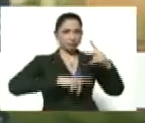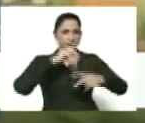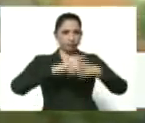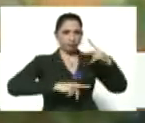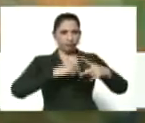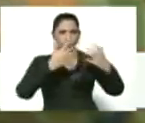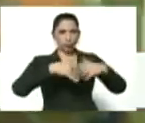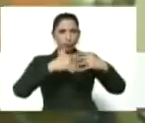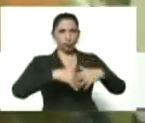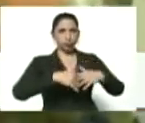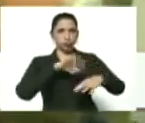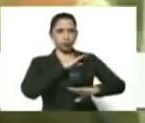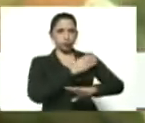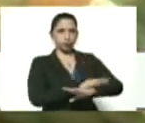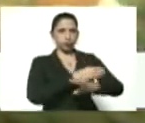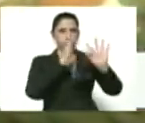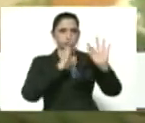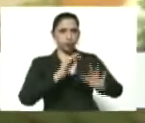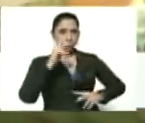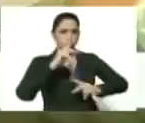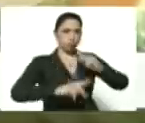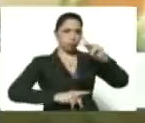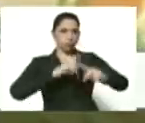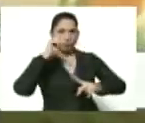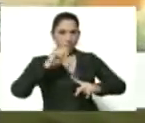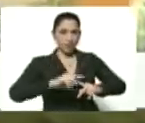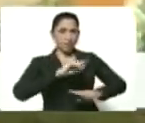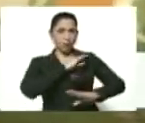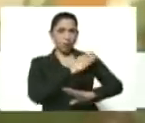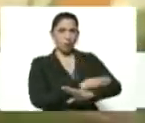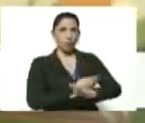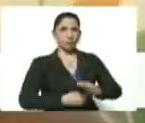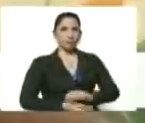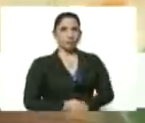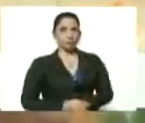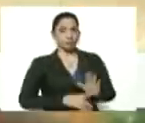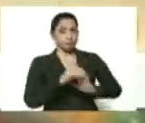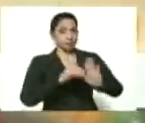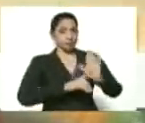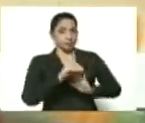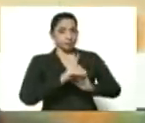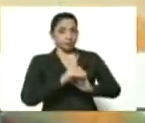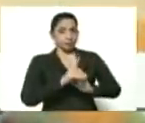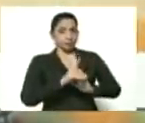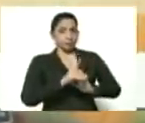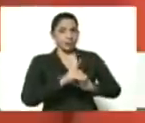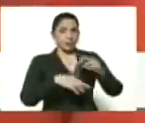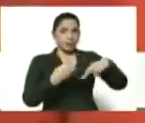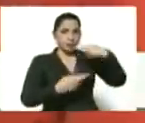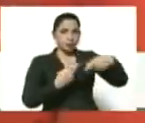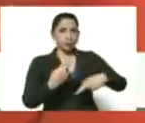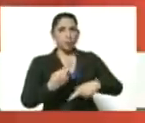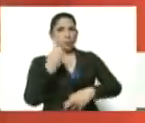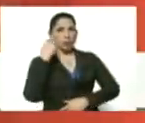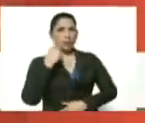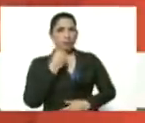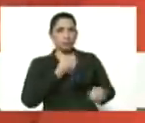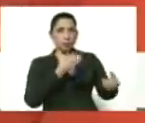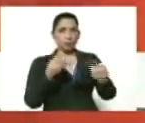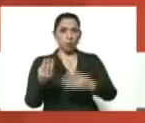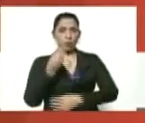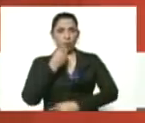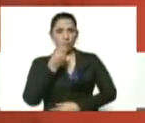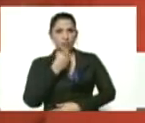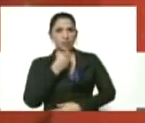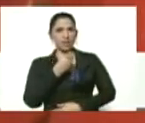fortalecer los mecanismos de producción los mecanismos que ha desarrollado la revolución bolivariana para el abastecimiento del pueblo en